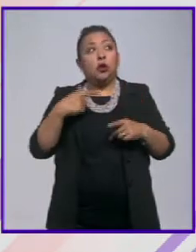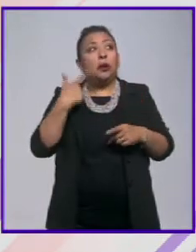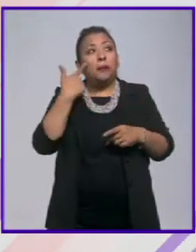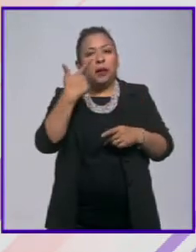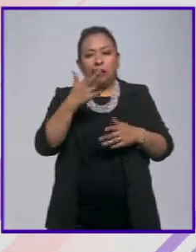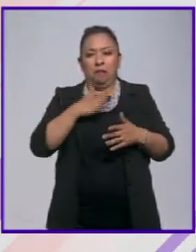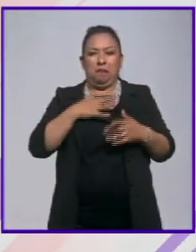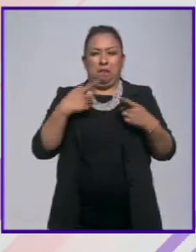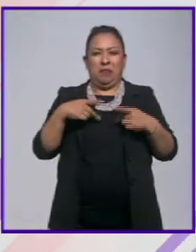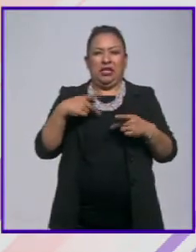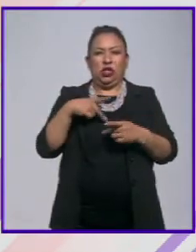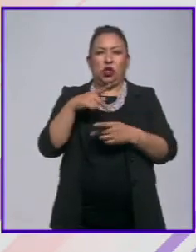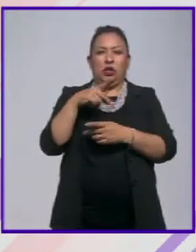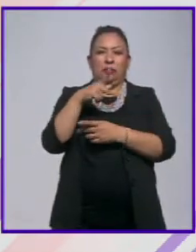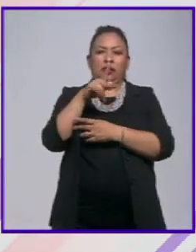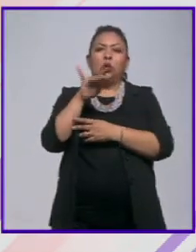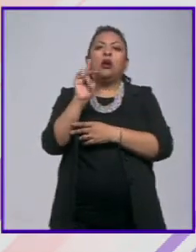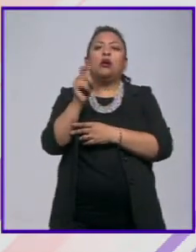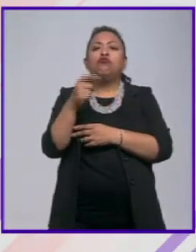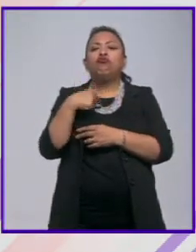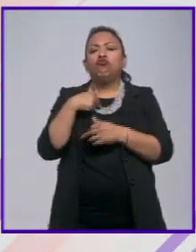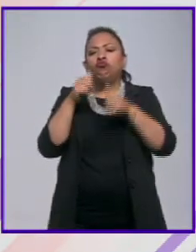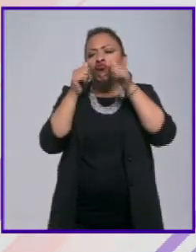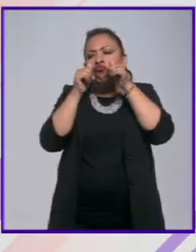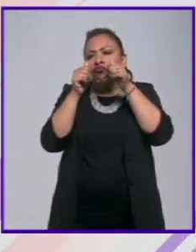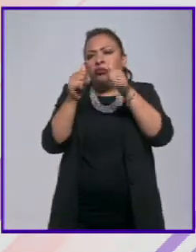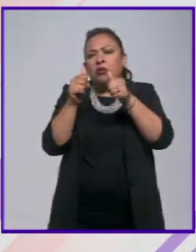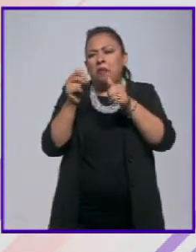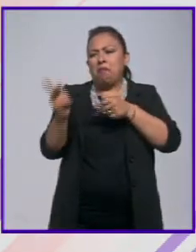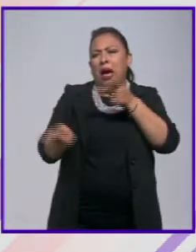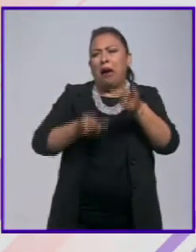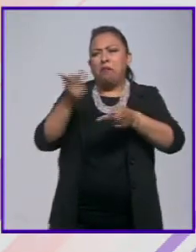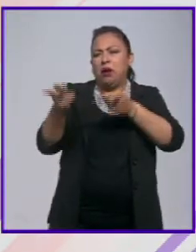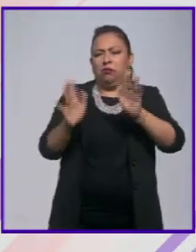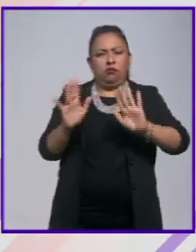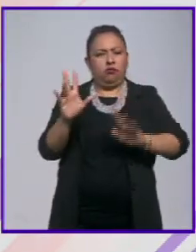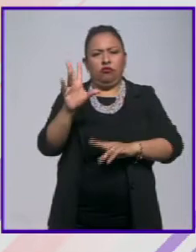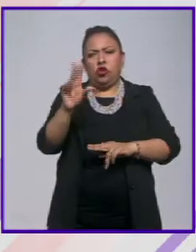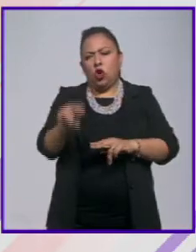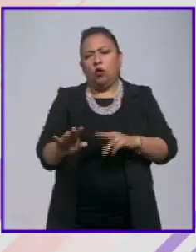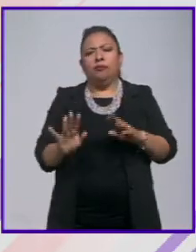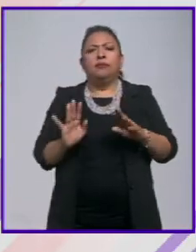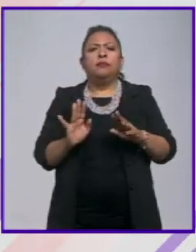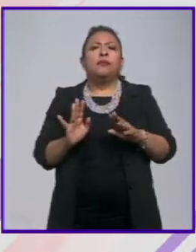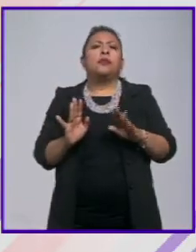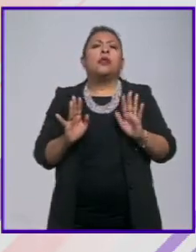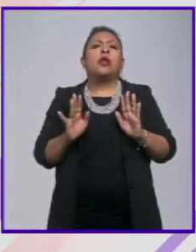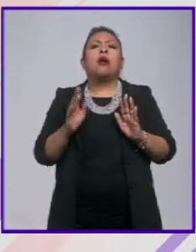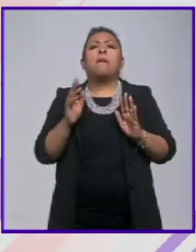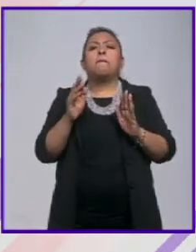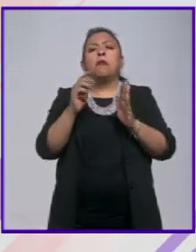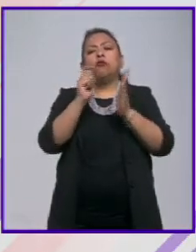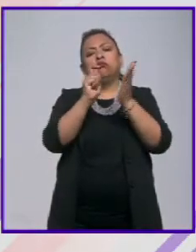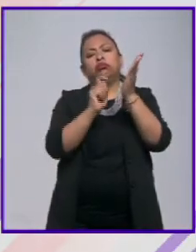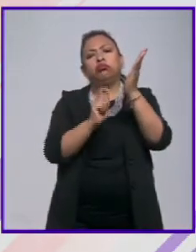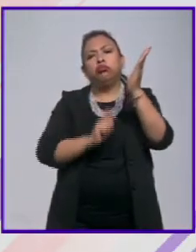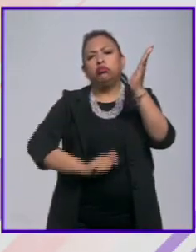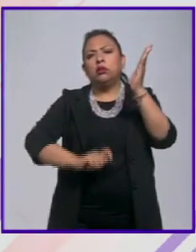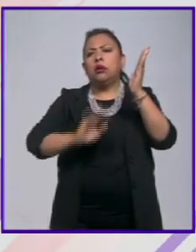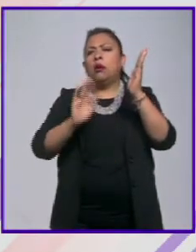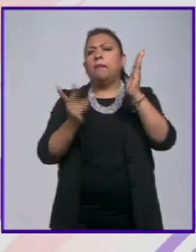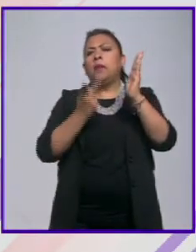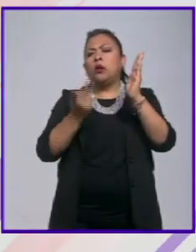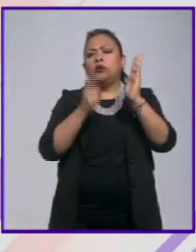con un analista es una escucha no es un interrogatorio no es una llenar formularios es una